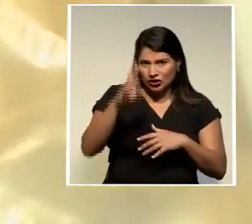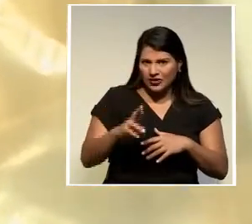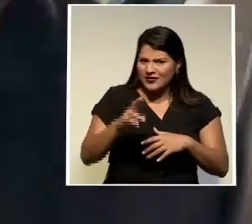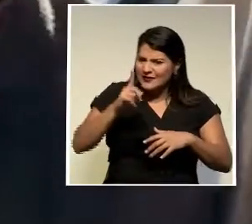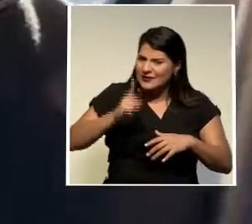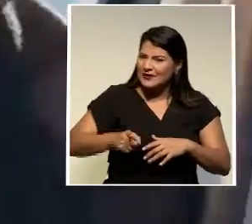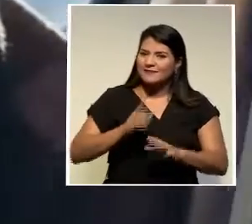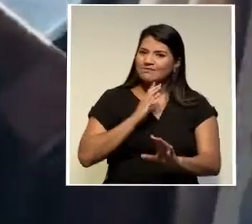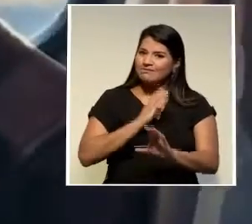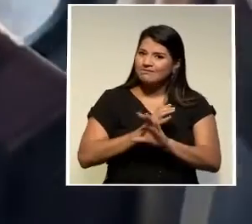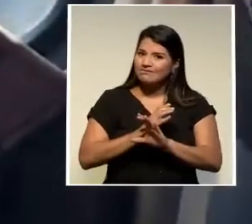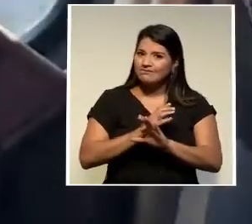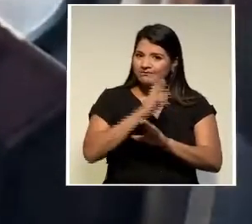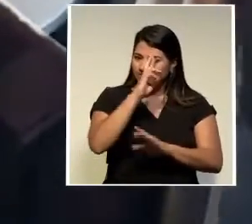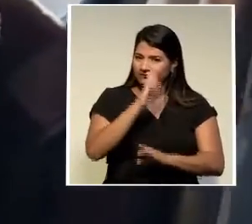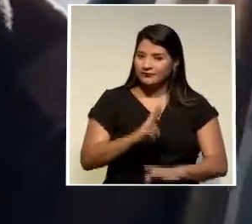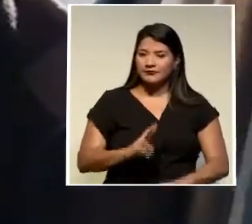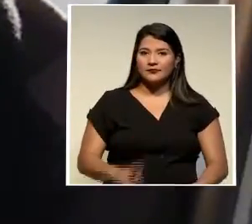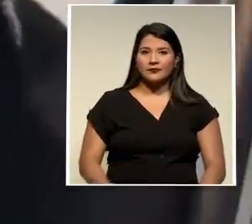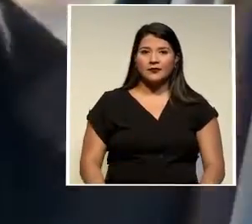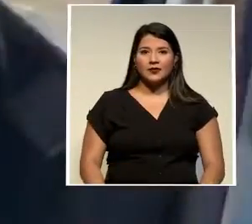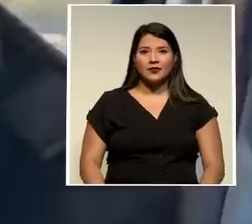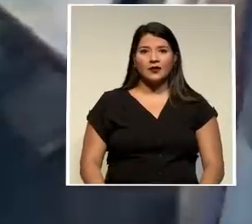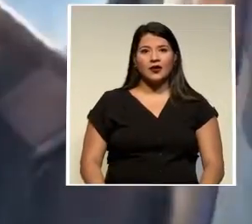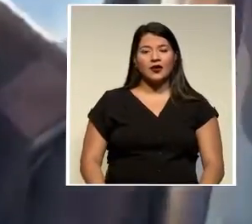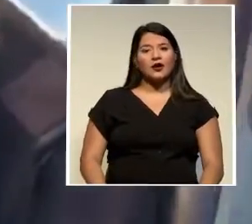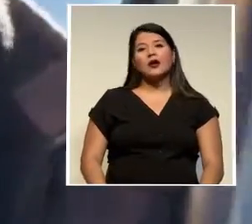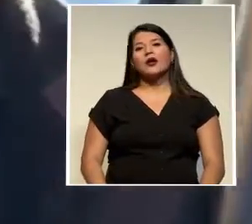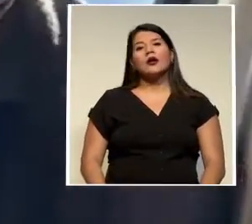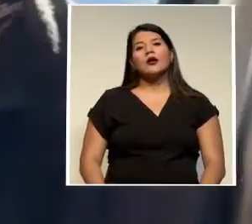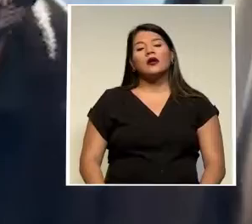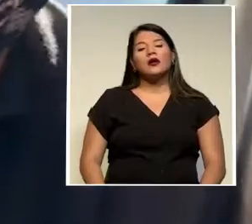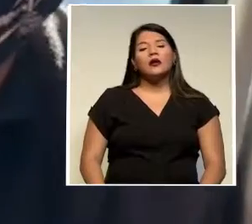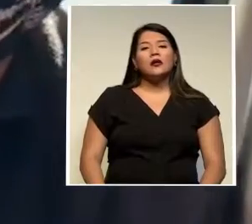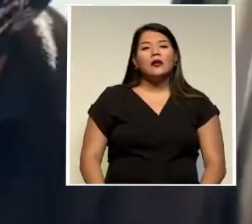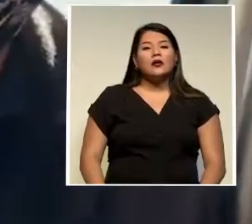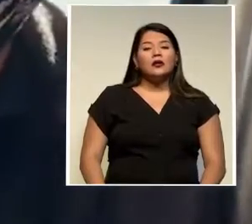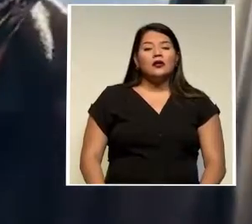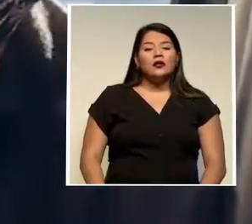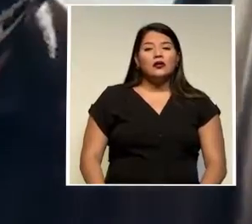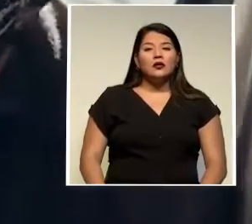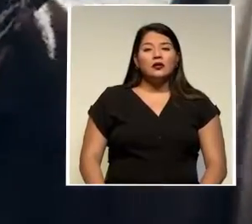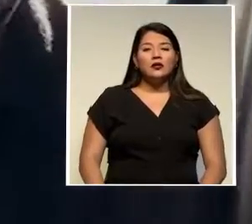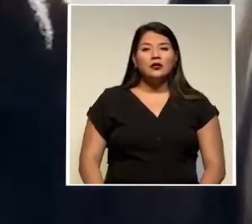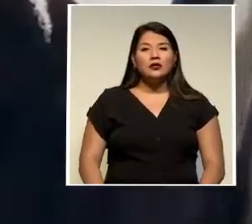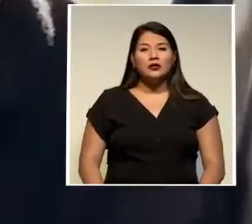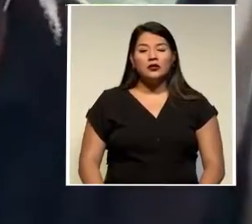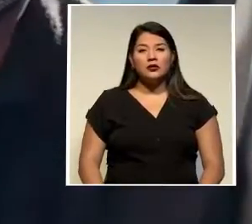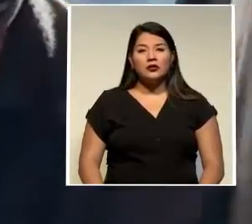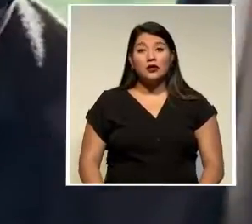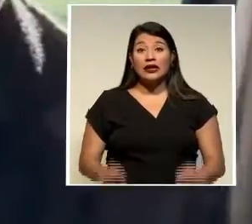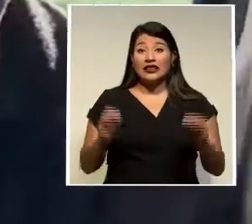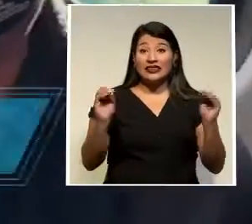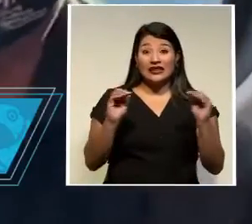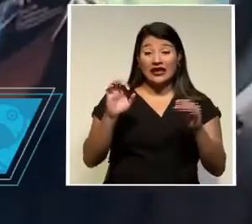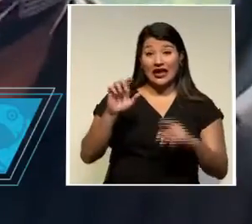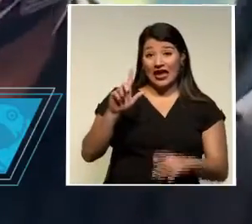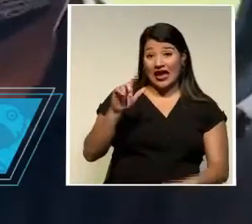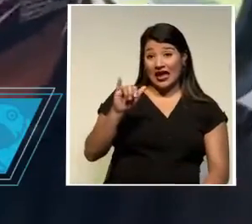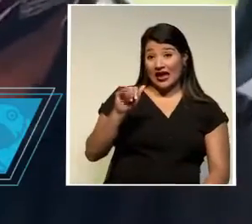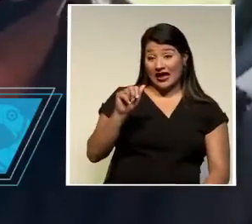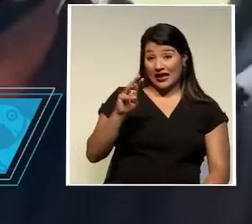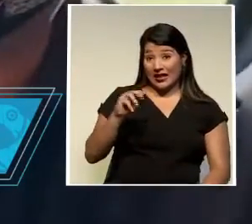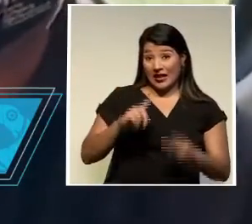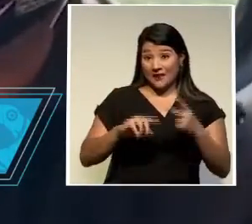sagrada tributación tiene una independencia operativa es decir ni don Elian ni yo estábamos